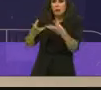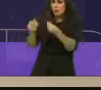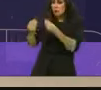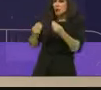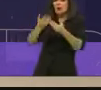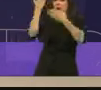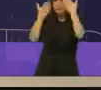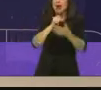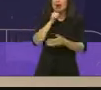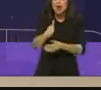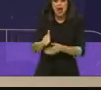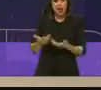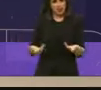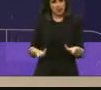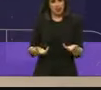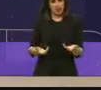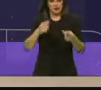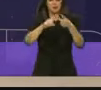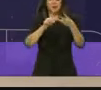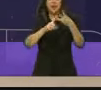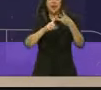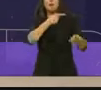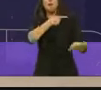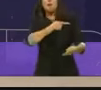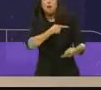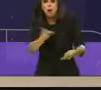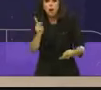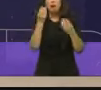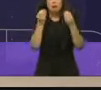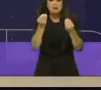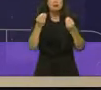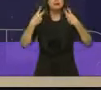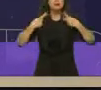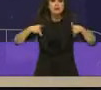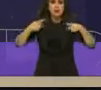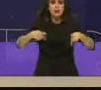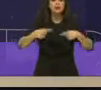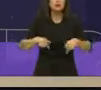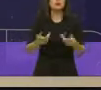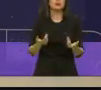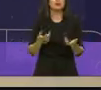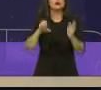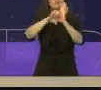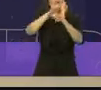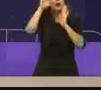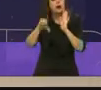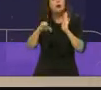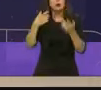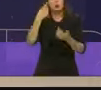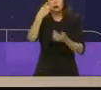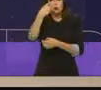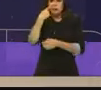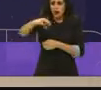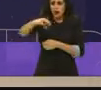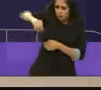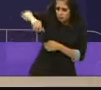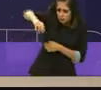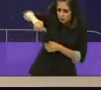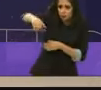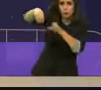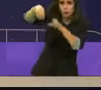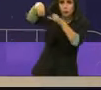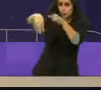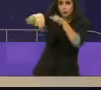pobreza le sumamos otros rostros hoy más nuevos, por ejemplo, que abres la llave y no